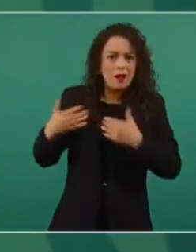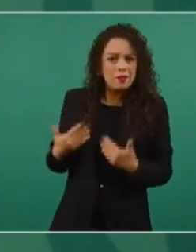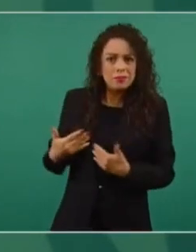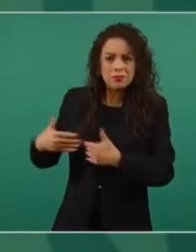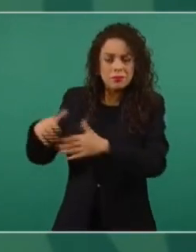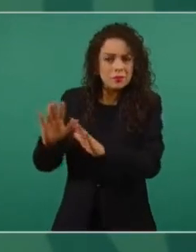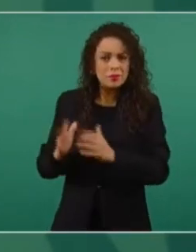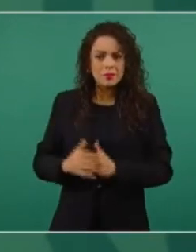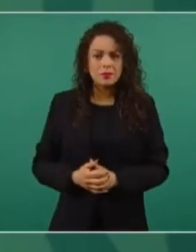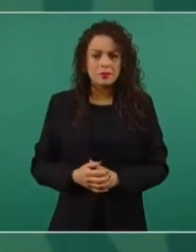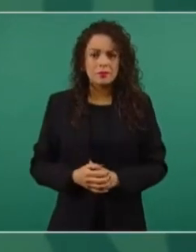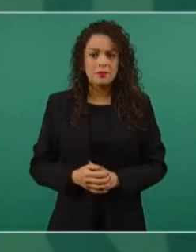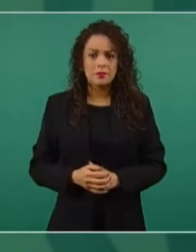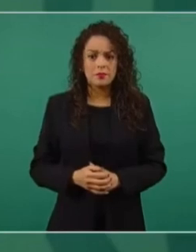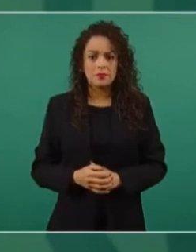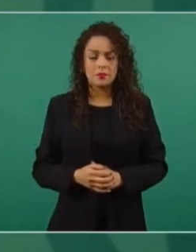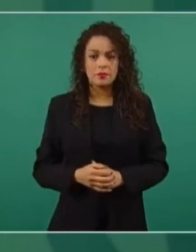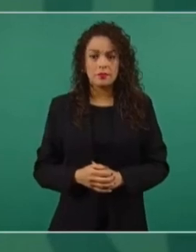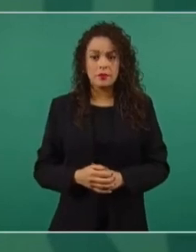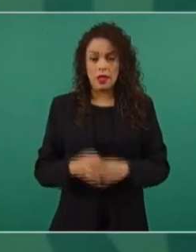caminar con libertad